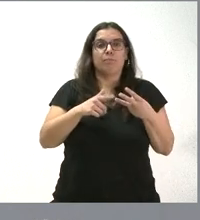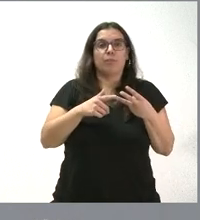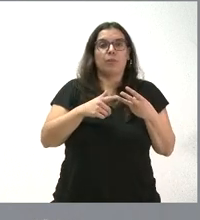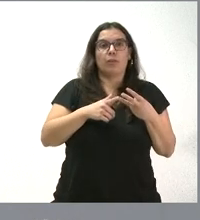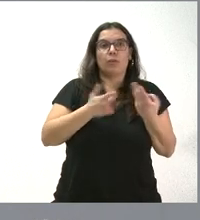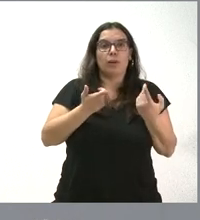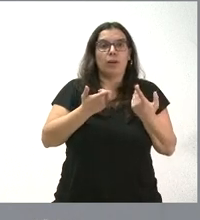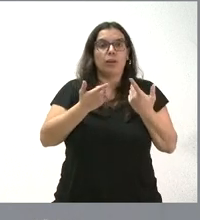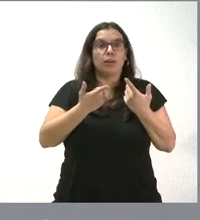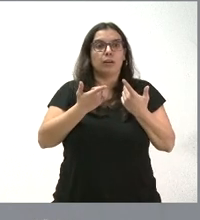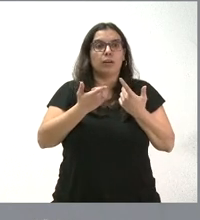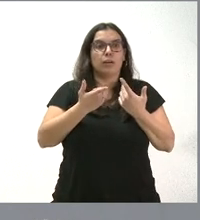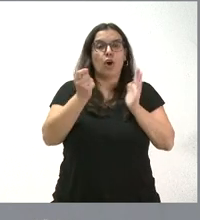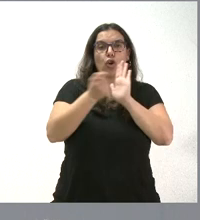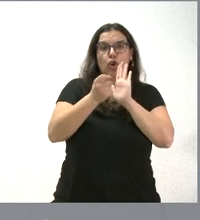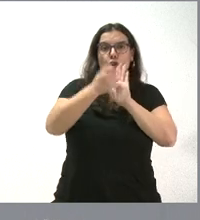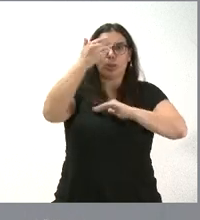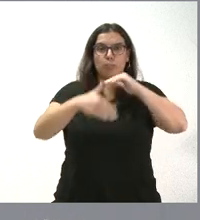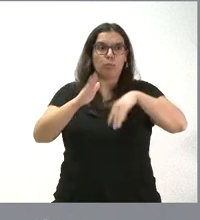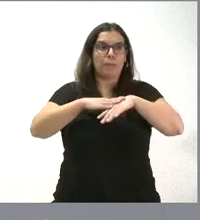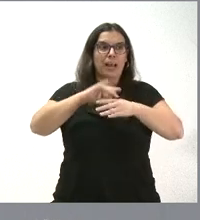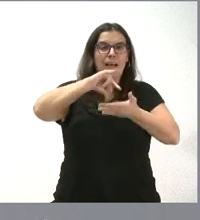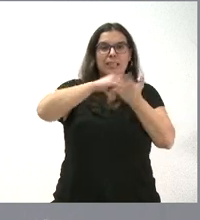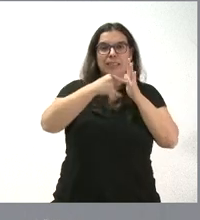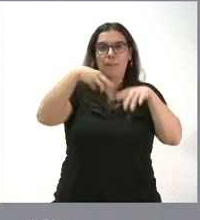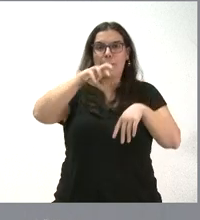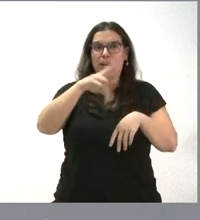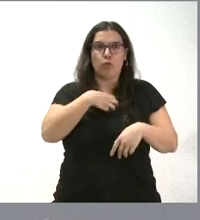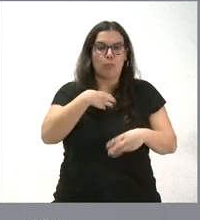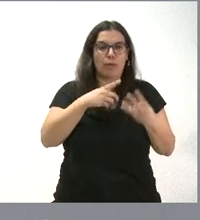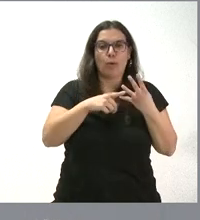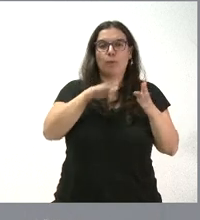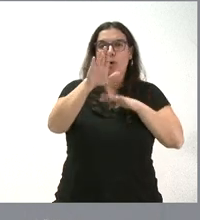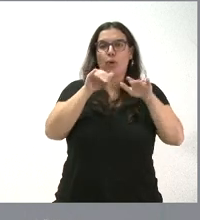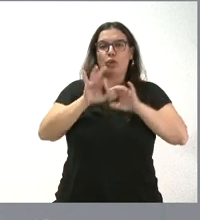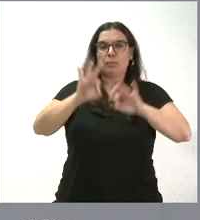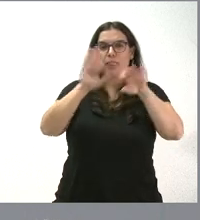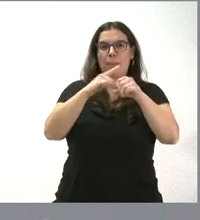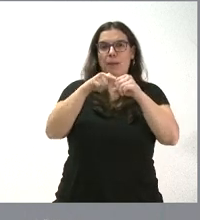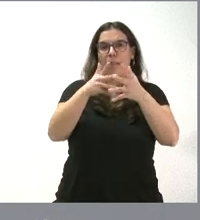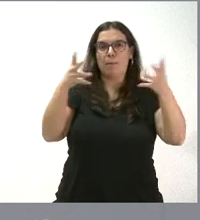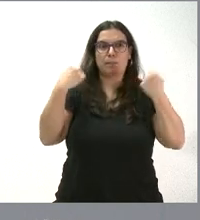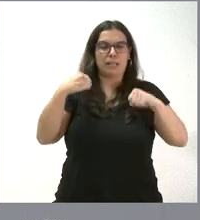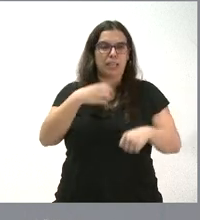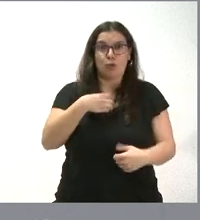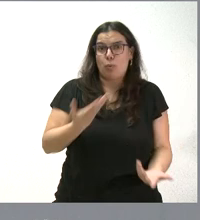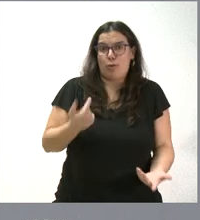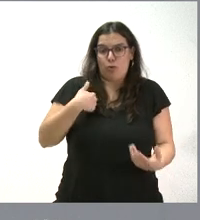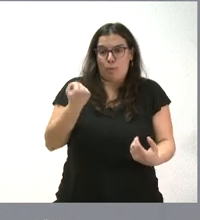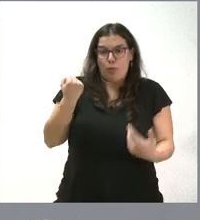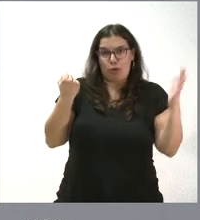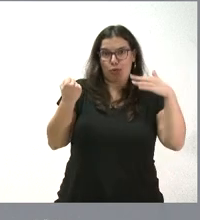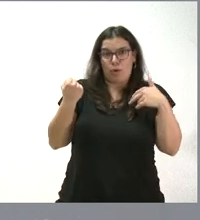cómo funciona la nota de corte en el sistema MIR, lo que no podemos es regular convocatorias extraordinarias del sistema MIR y todas esas cosas serían